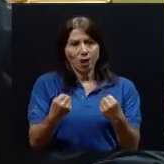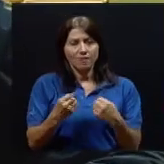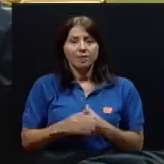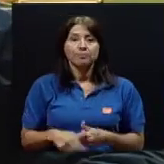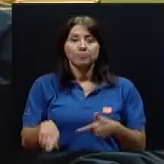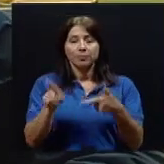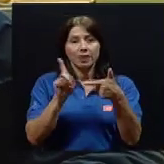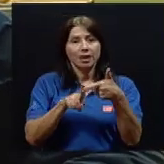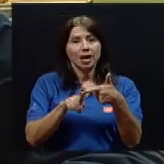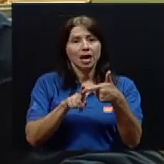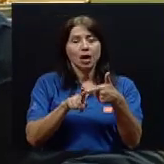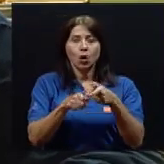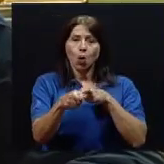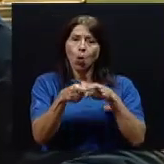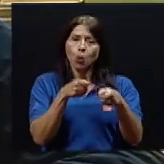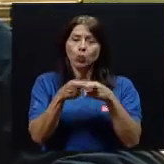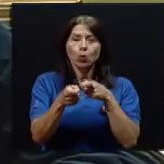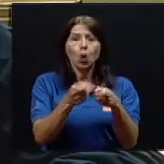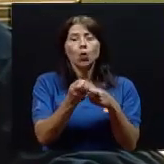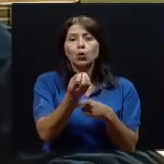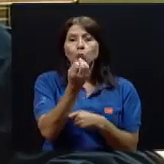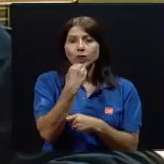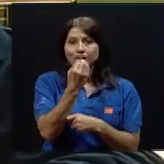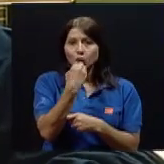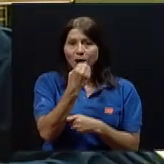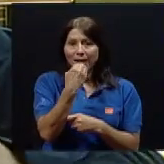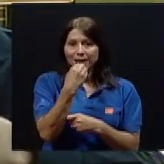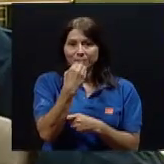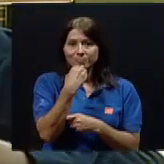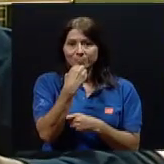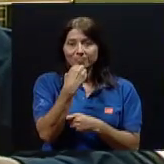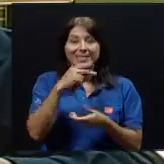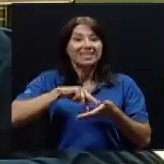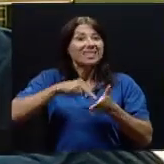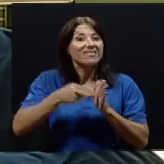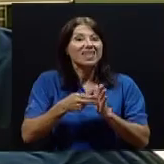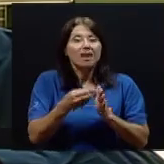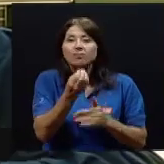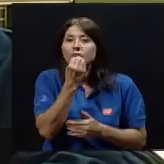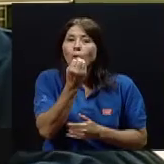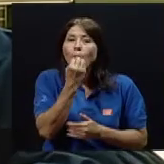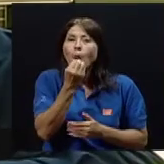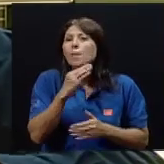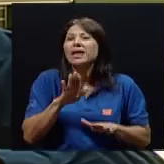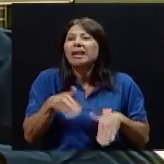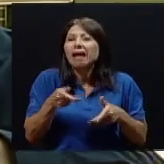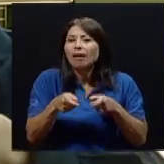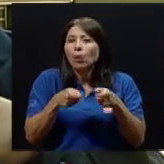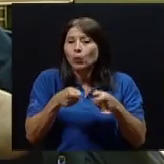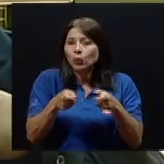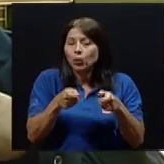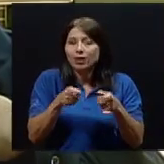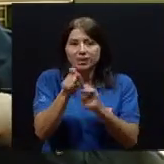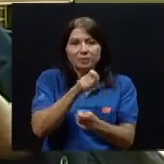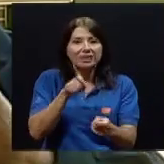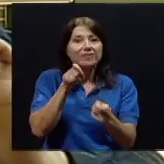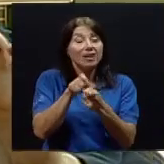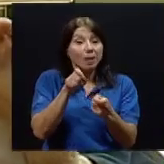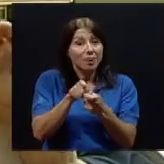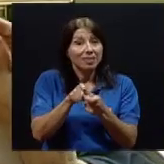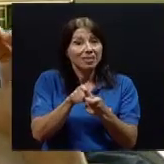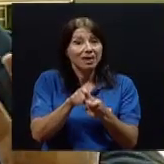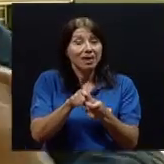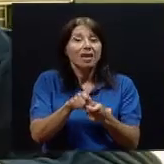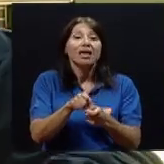El control nutricional, y cuando se habla de control nutricional, es el control de la dieta. Específicamente estamos hablando de la ingesta